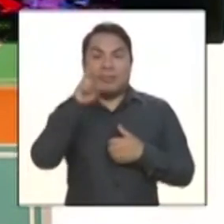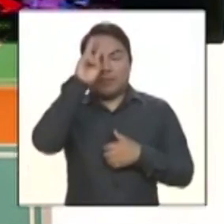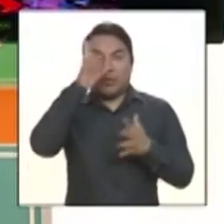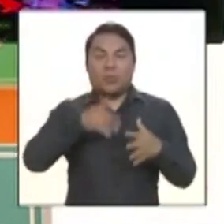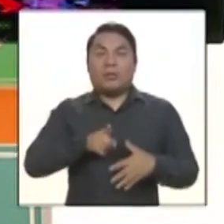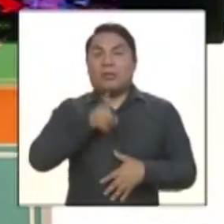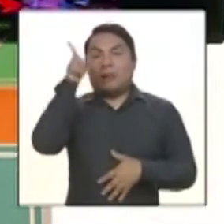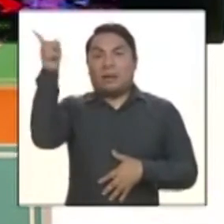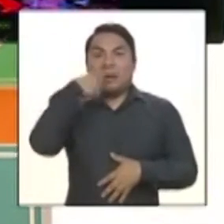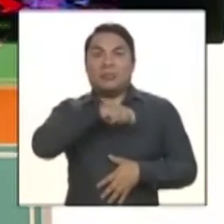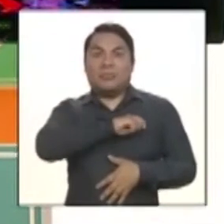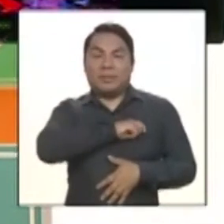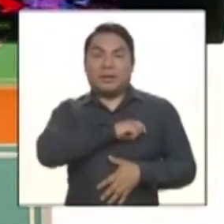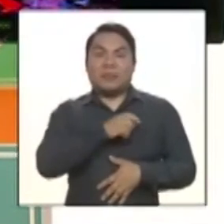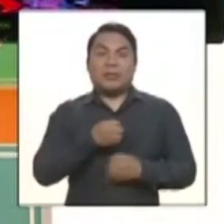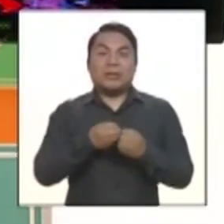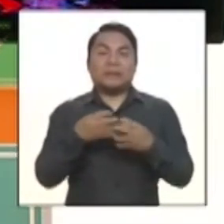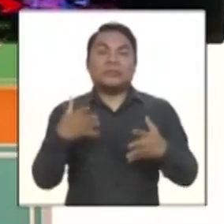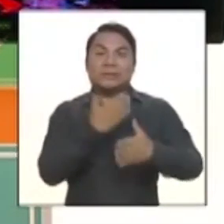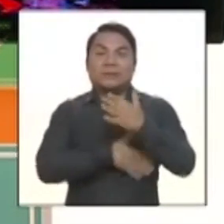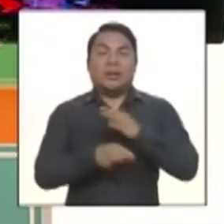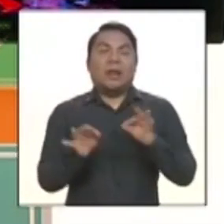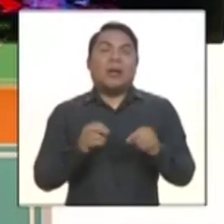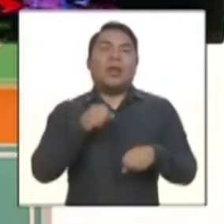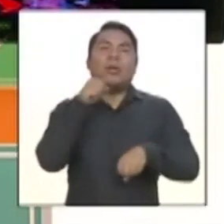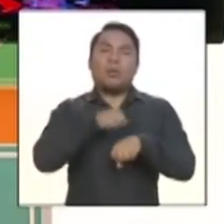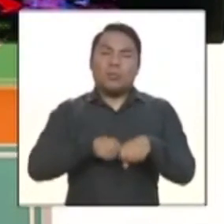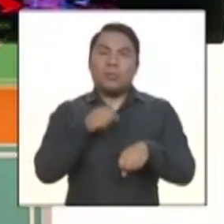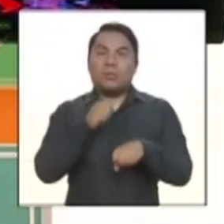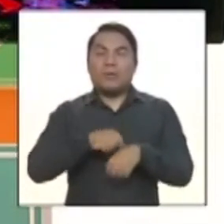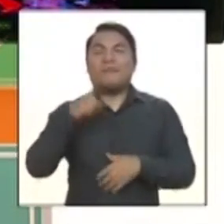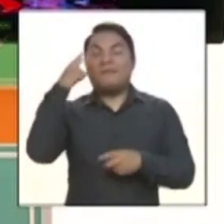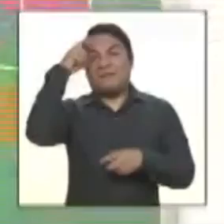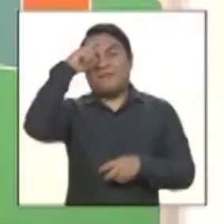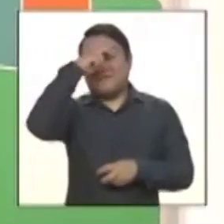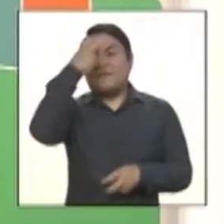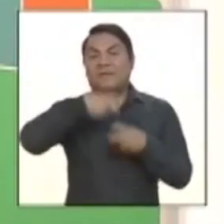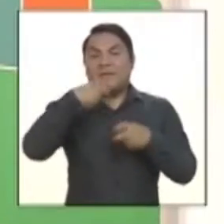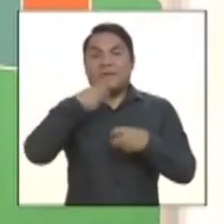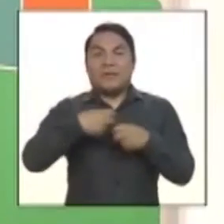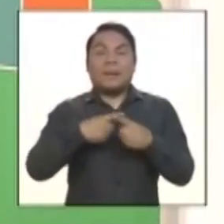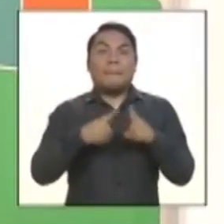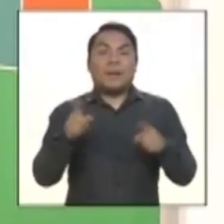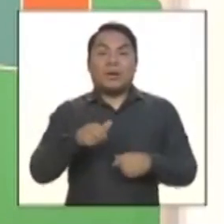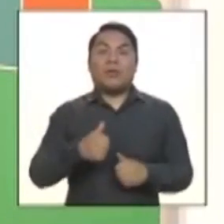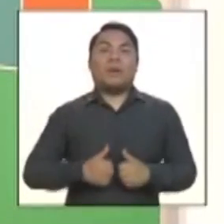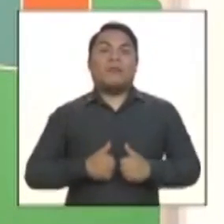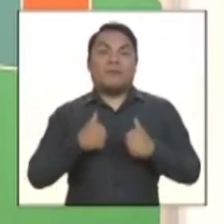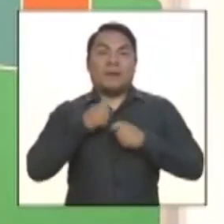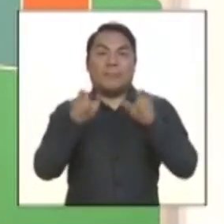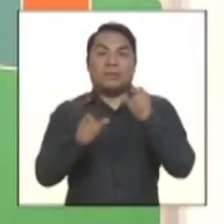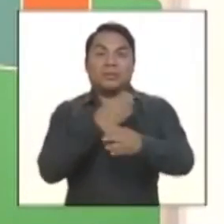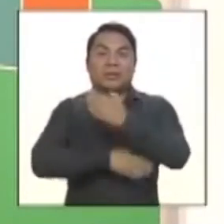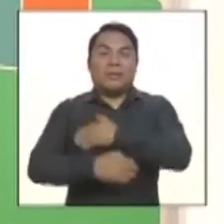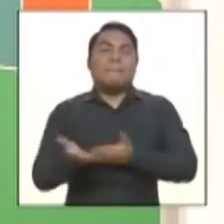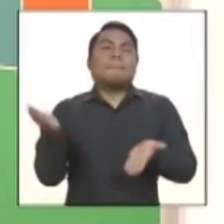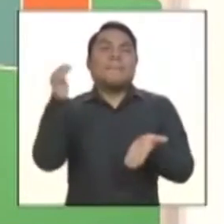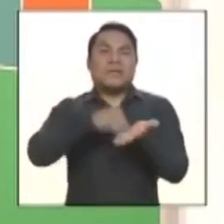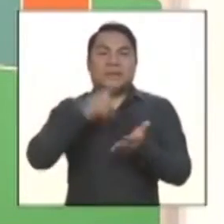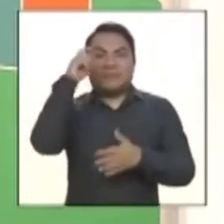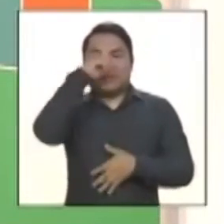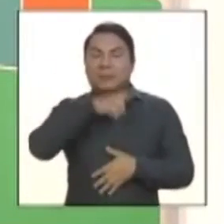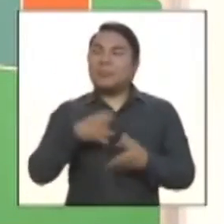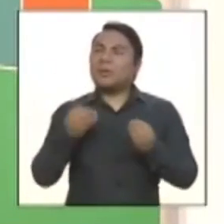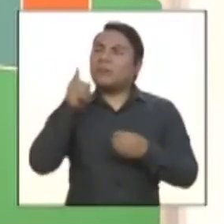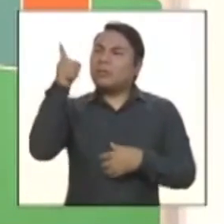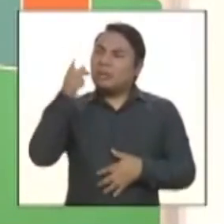es dura, pero una persona con discapacidad es mucho más dura todavía. ¿Cuáles son los más terribles obstáculos que ha podido encontrar allá, a pesar de